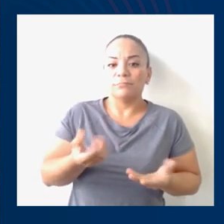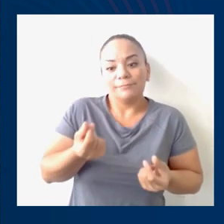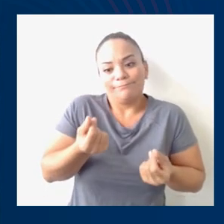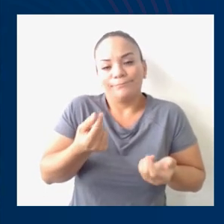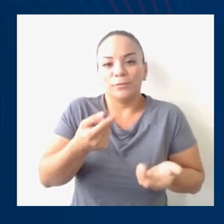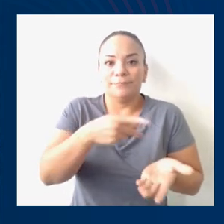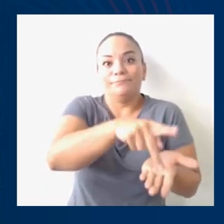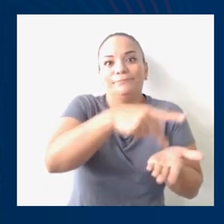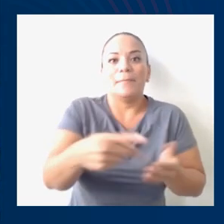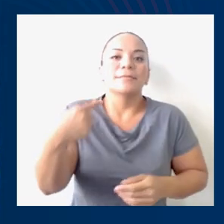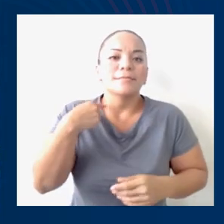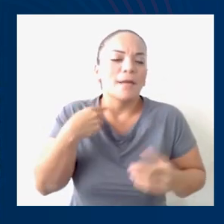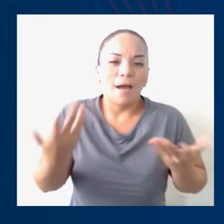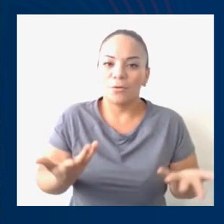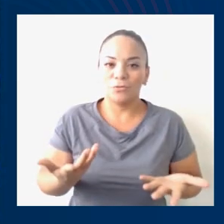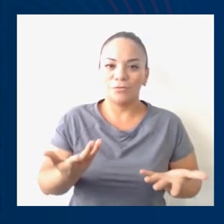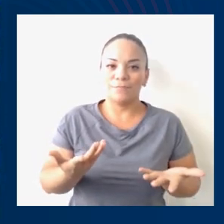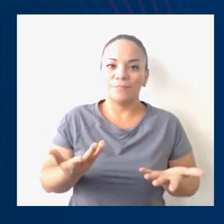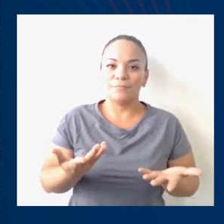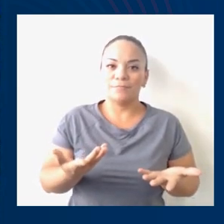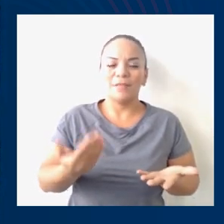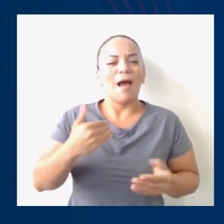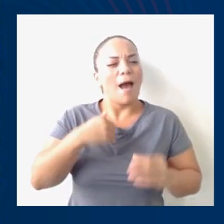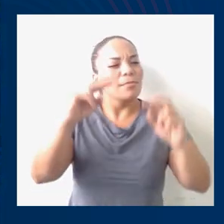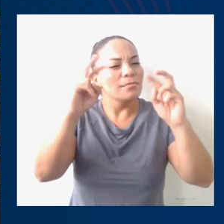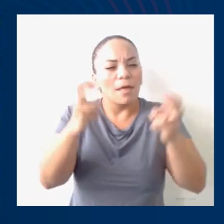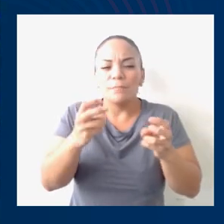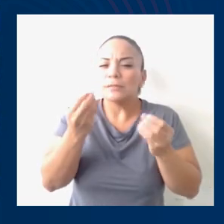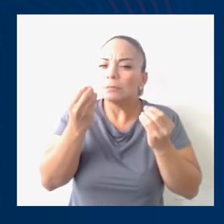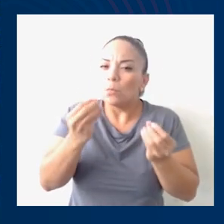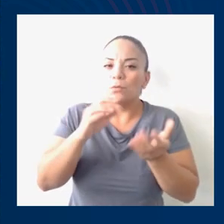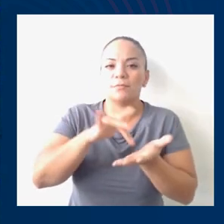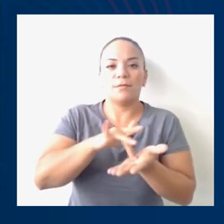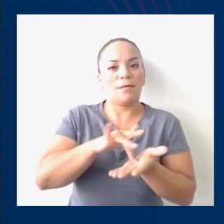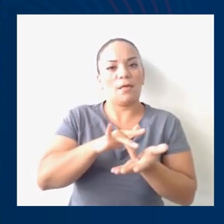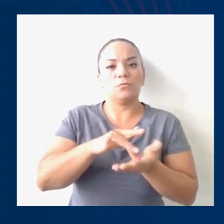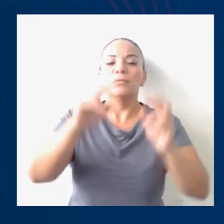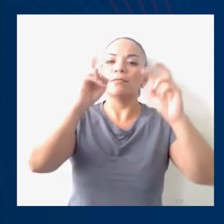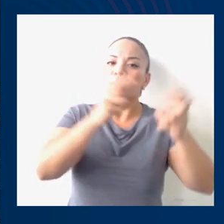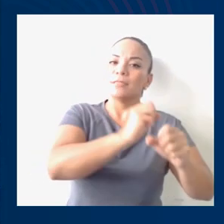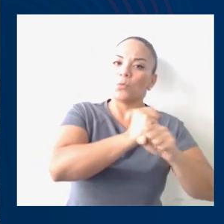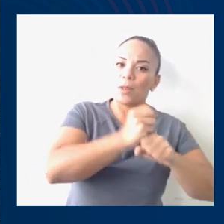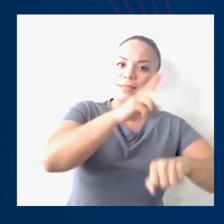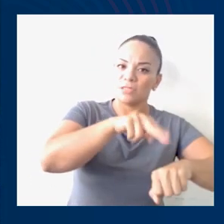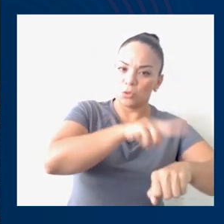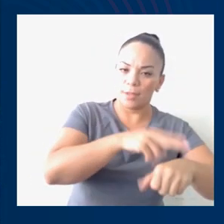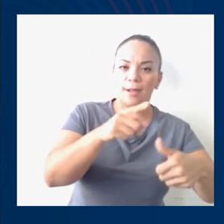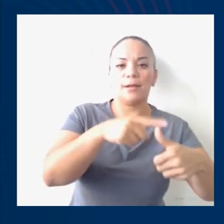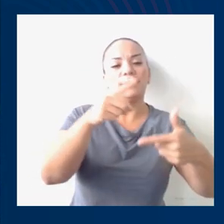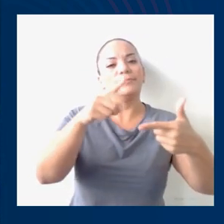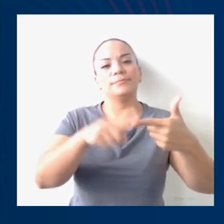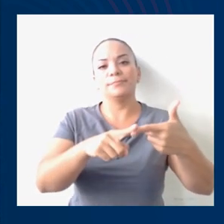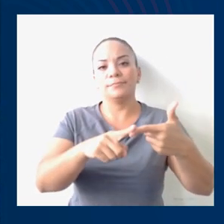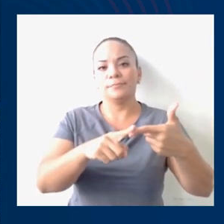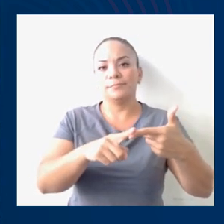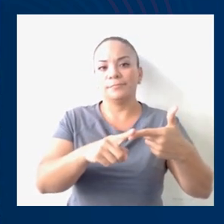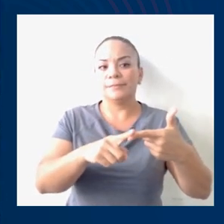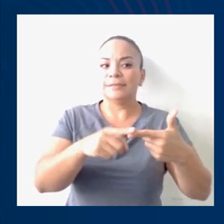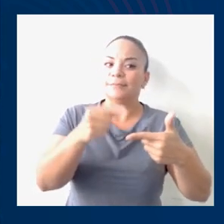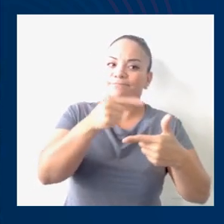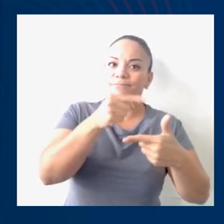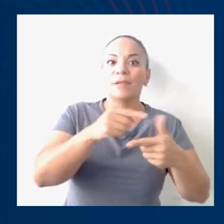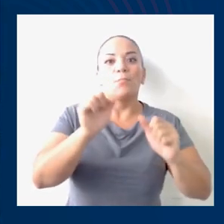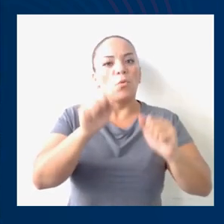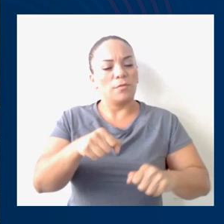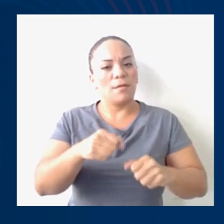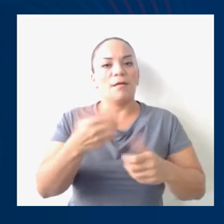cuenta? Vean, hay asuntos muy sensibles de seguridad nacional, que podrían comprometer